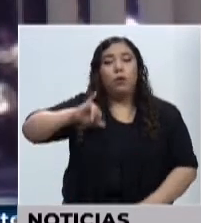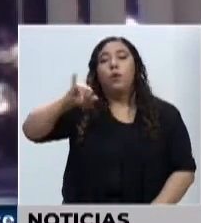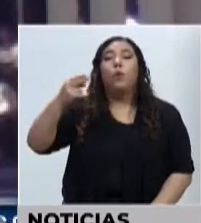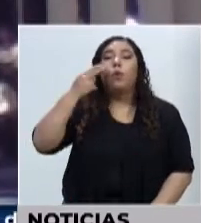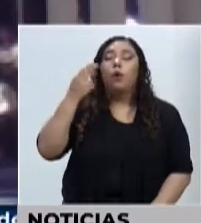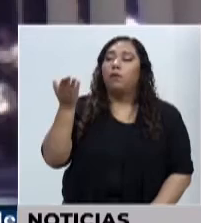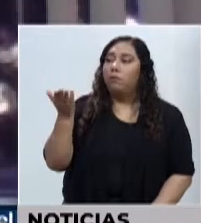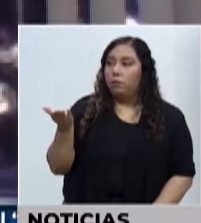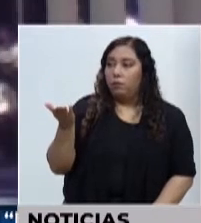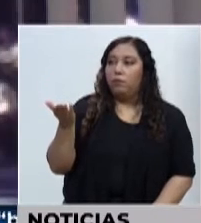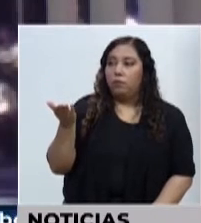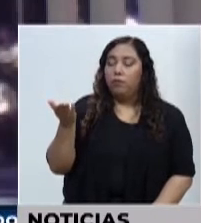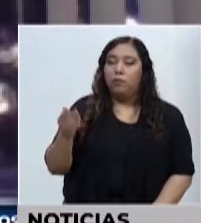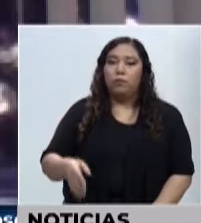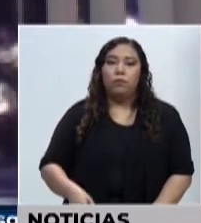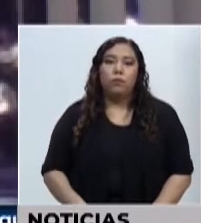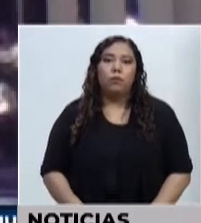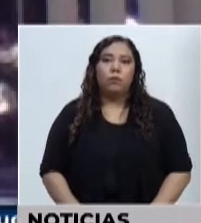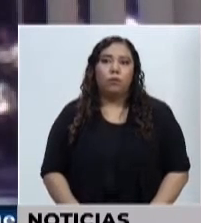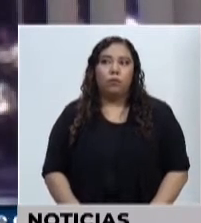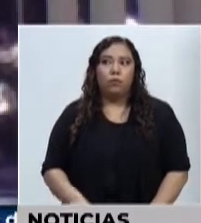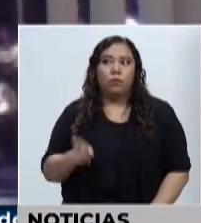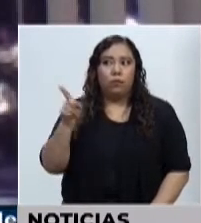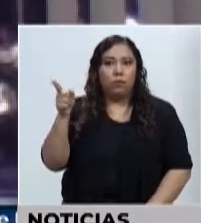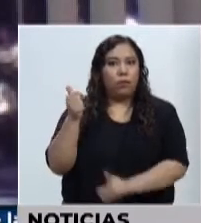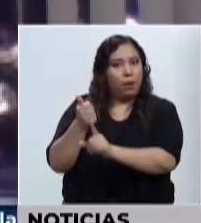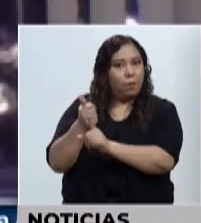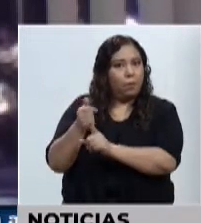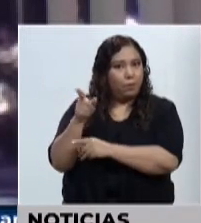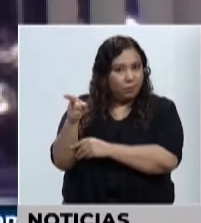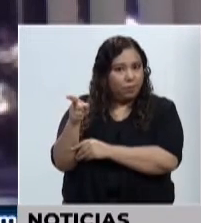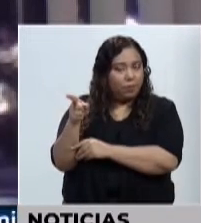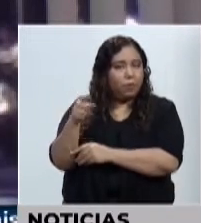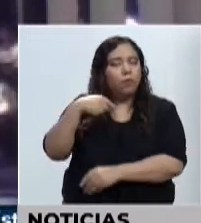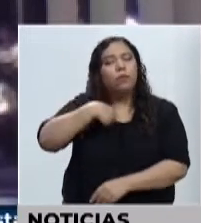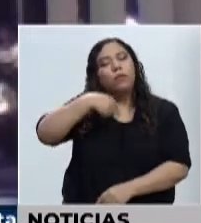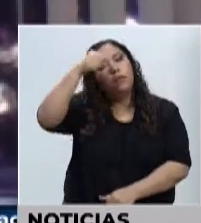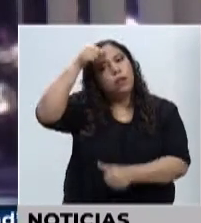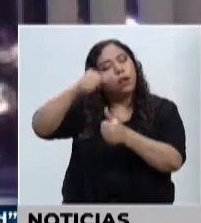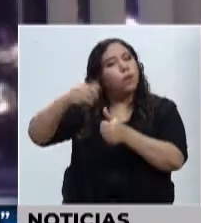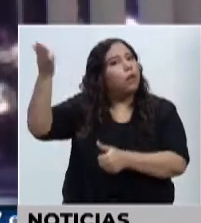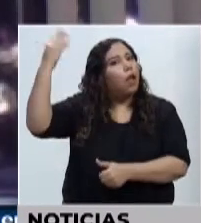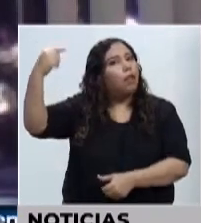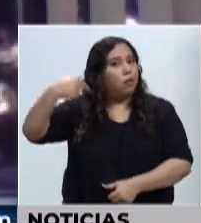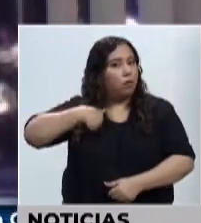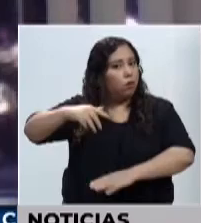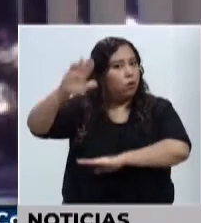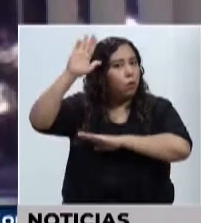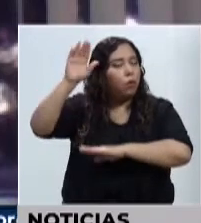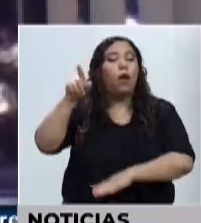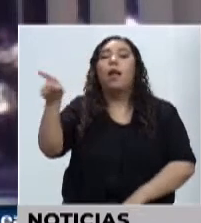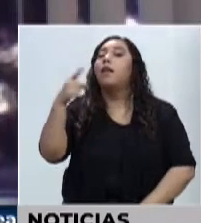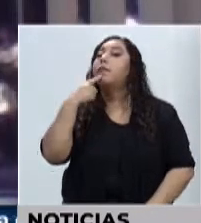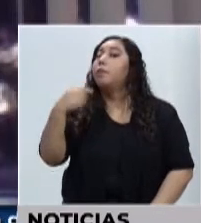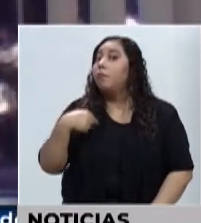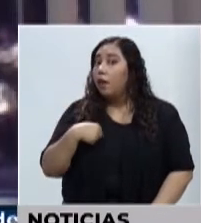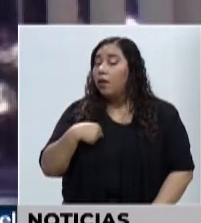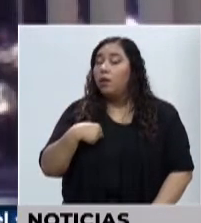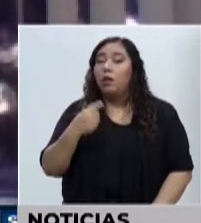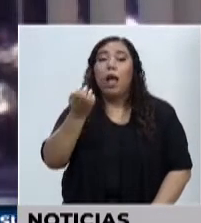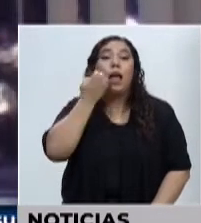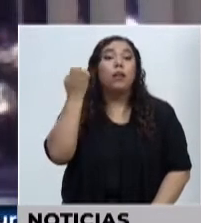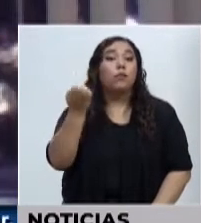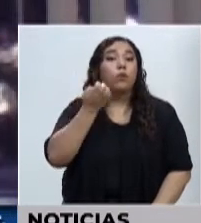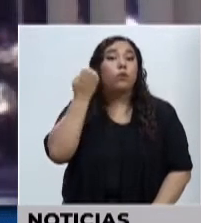porque él mismo, yo recuerdo que cuando me lamentó, una de las cosas que me dijo es que la escuela